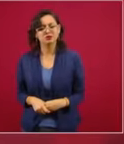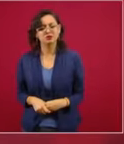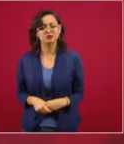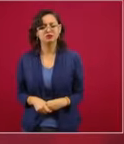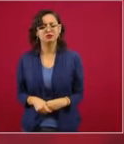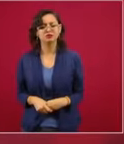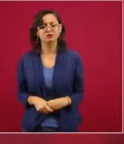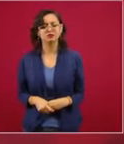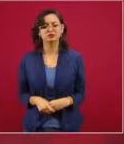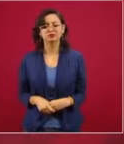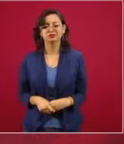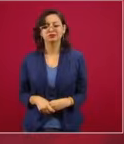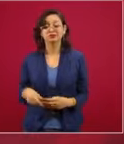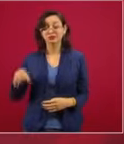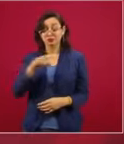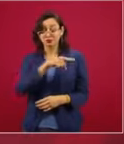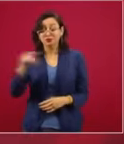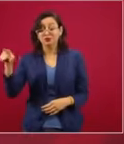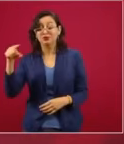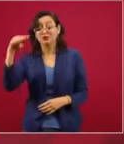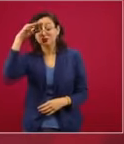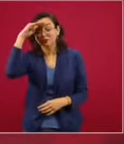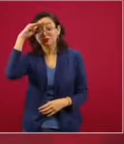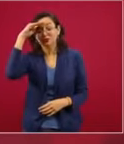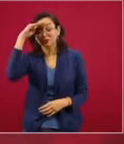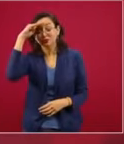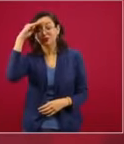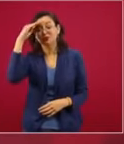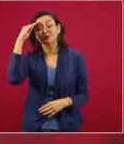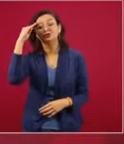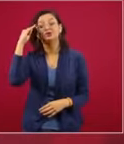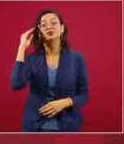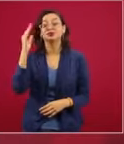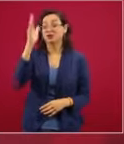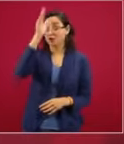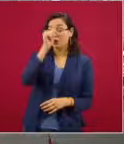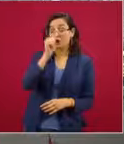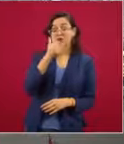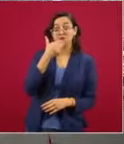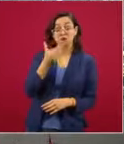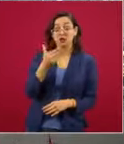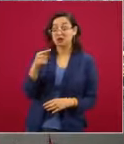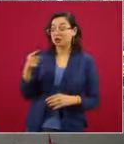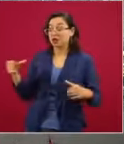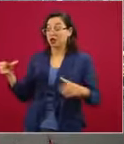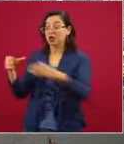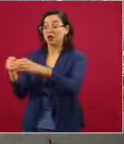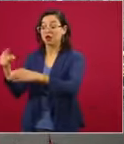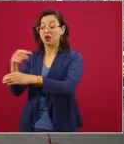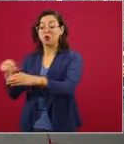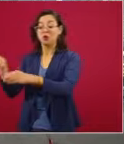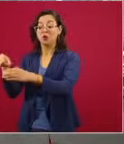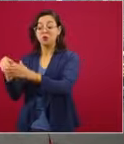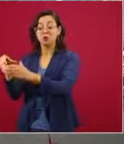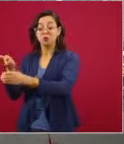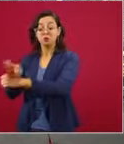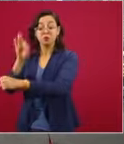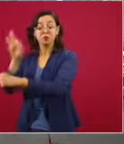¿Ustedes están de acuerdo en que se rescate a un gremio con dinero del presupuesto?